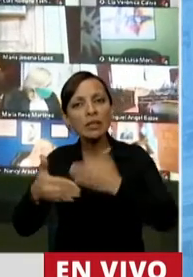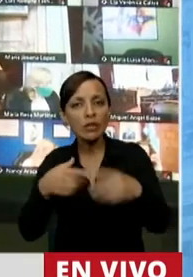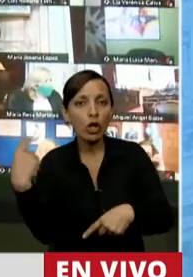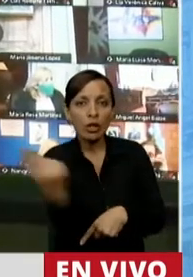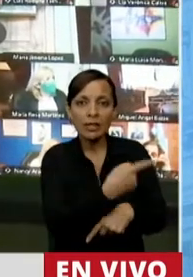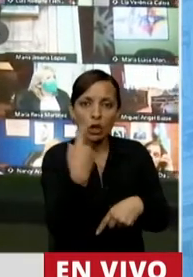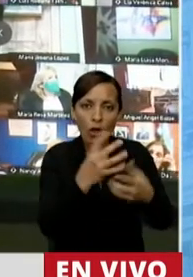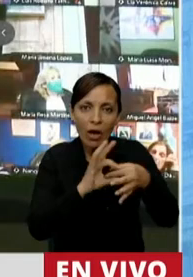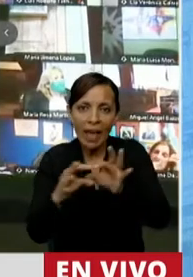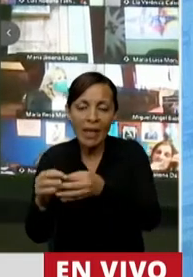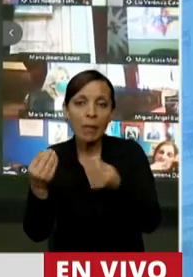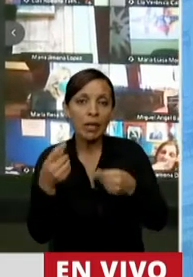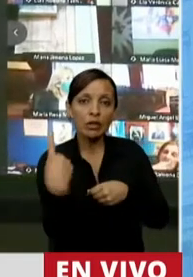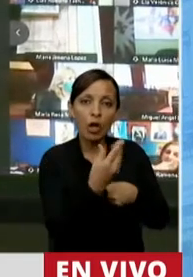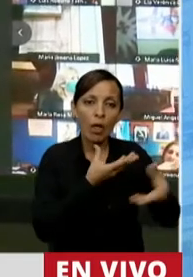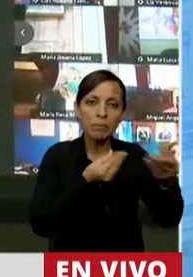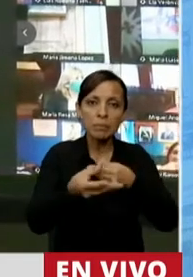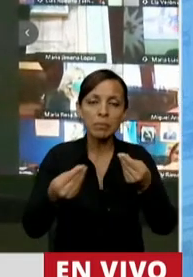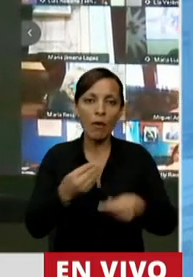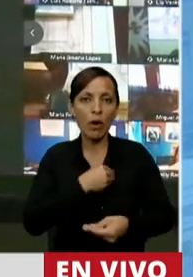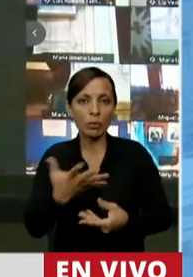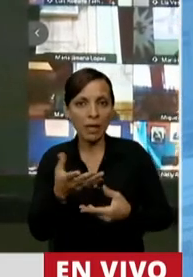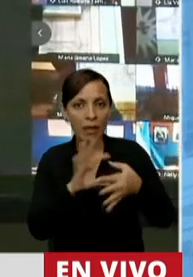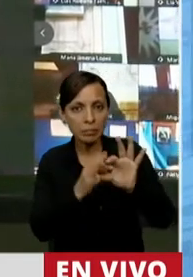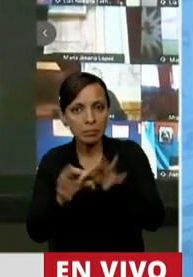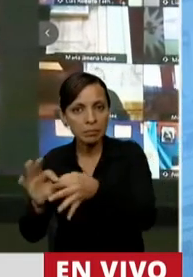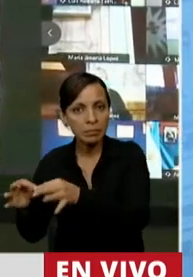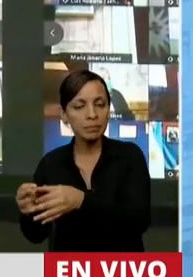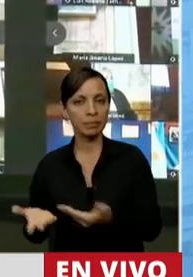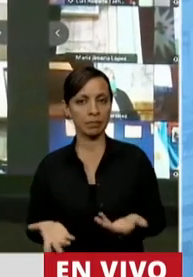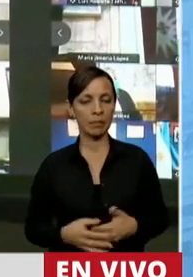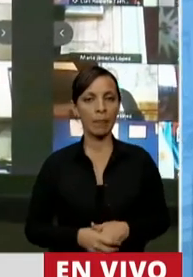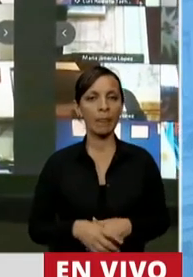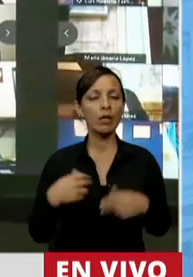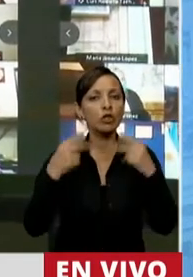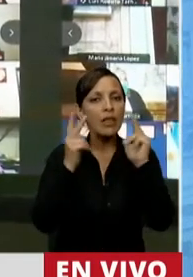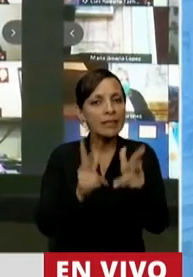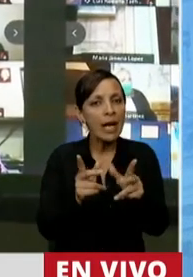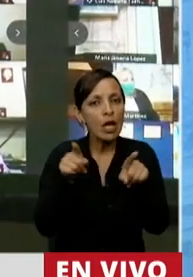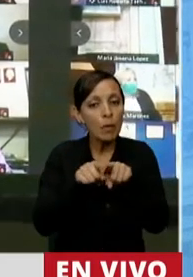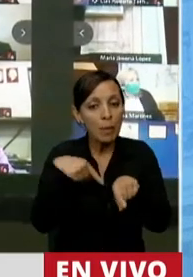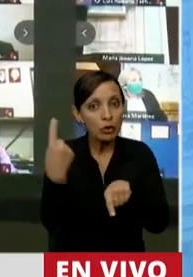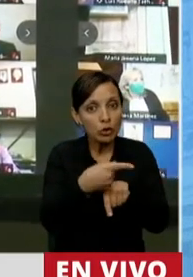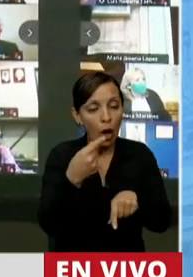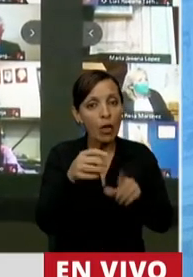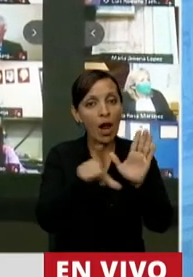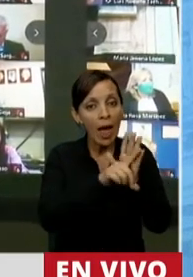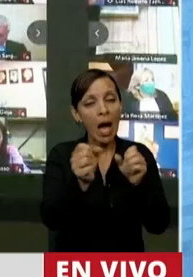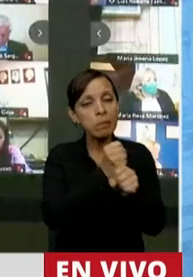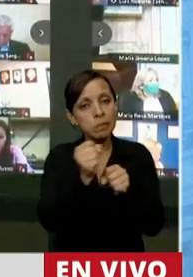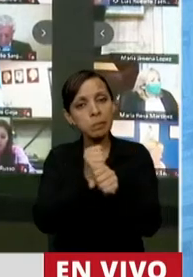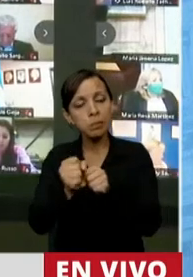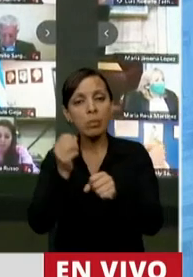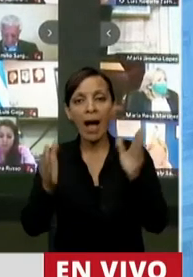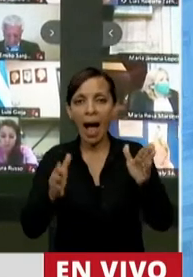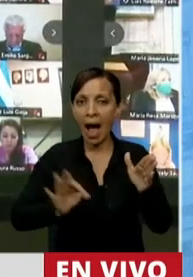todos cuando cooperamos e intercambiamos voluntariamente. Decía que todo esto que venimos votando este año